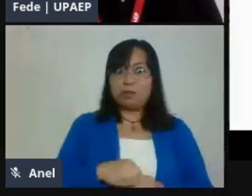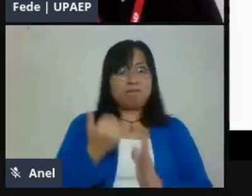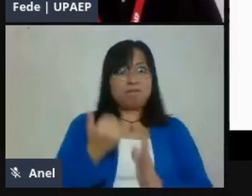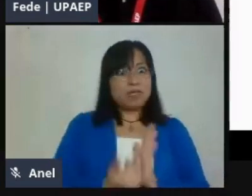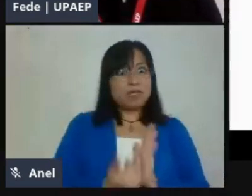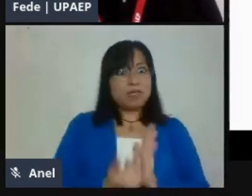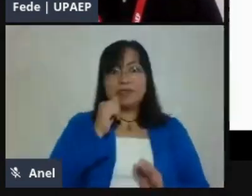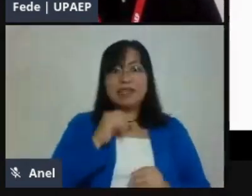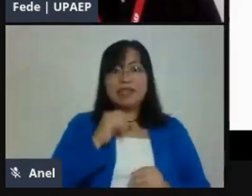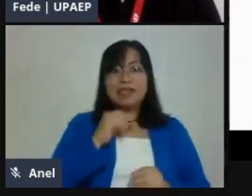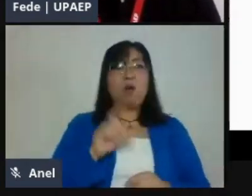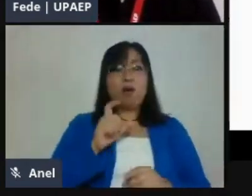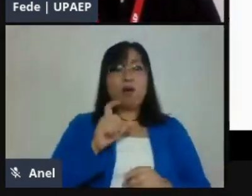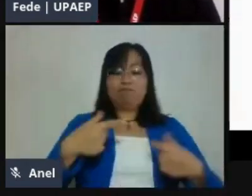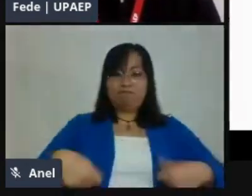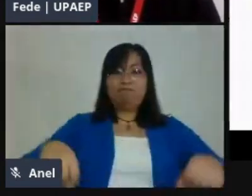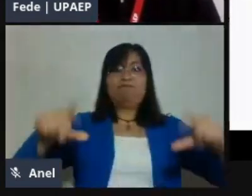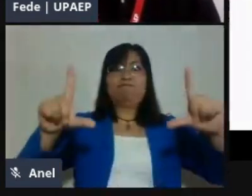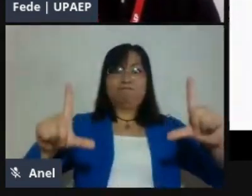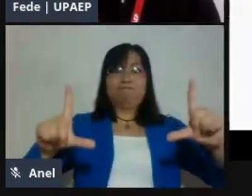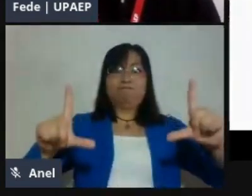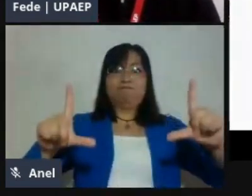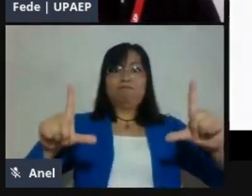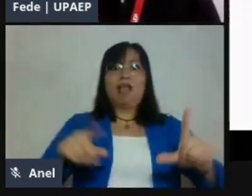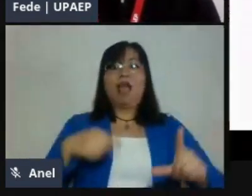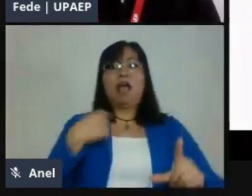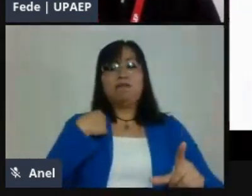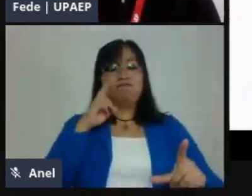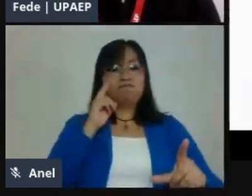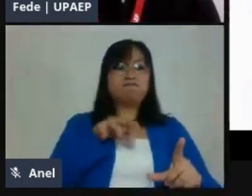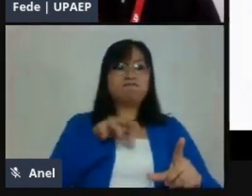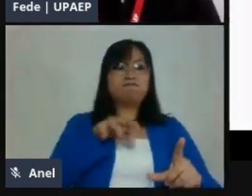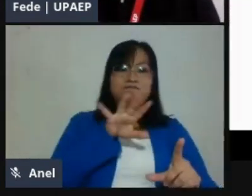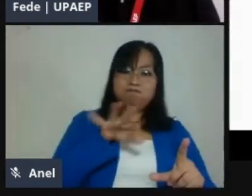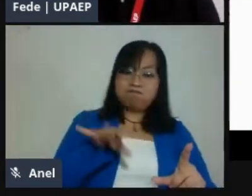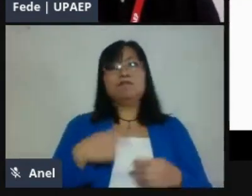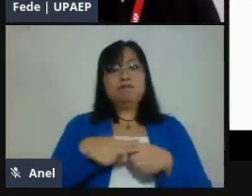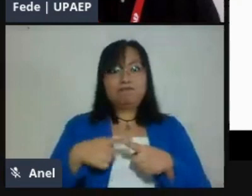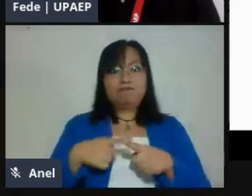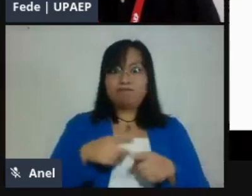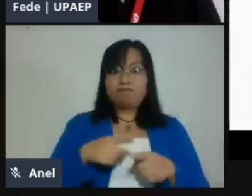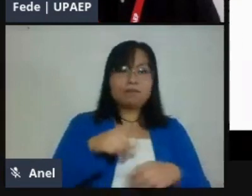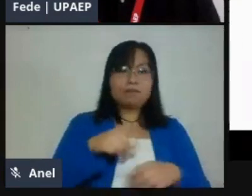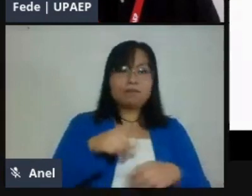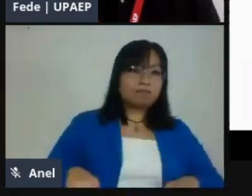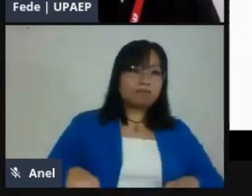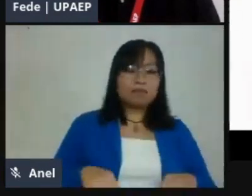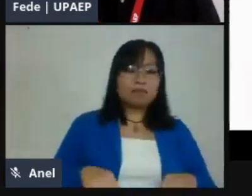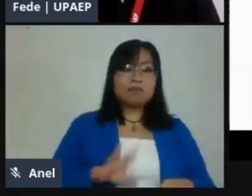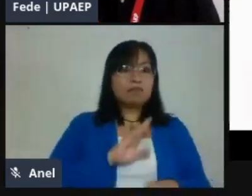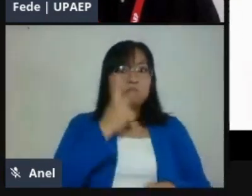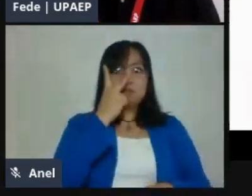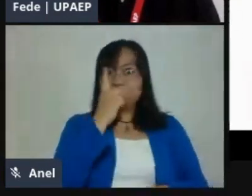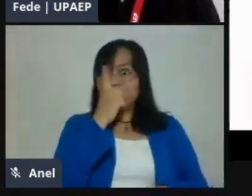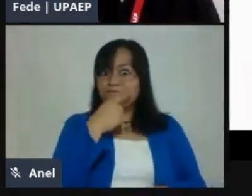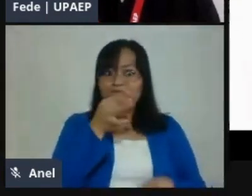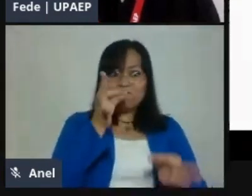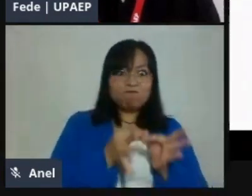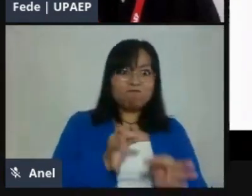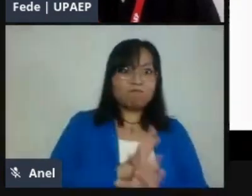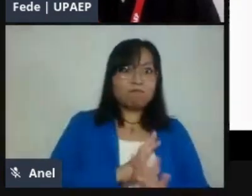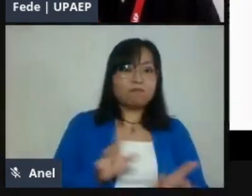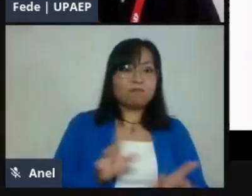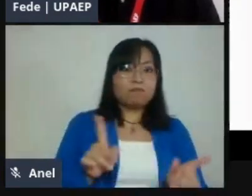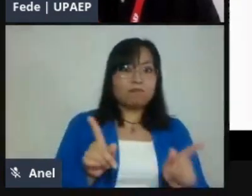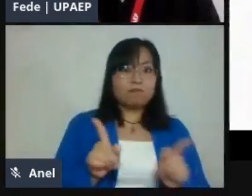hasta el momento en que lo cierran. No es 2 horas de clase, si quieres pensarlo así, y después lo que tienen que